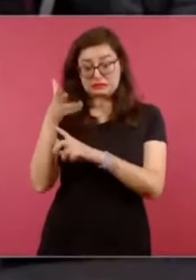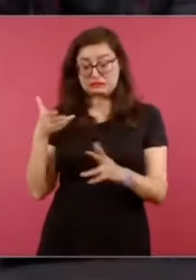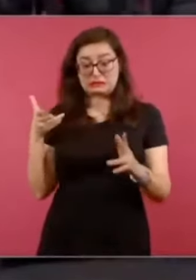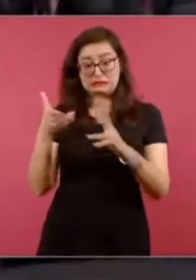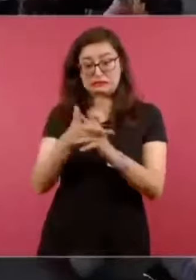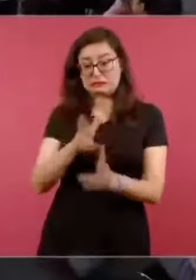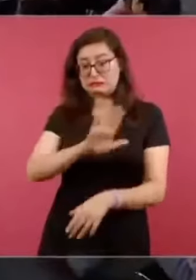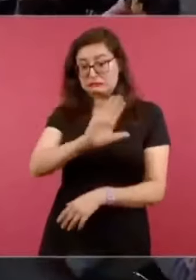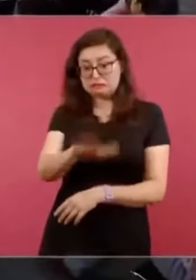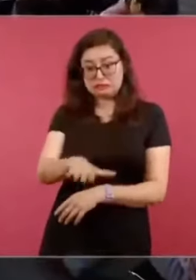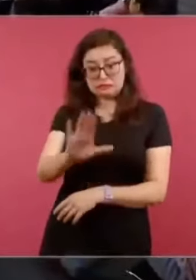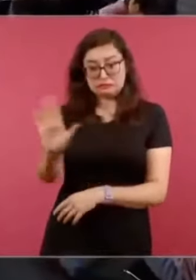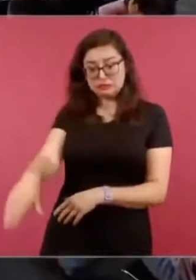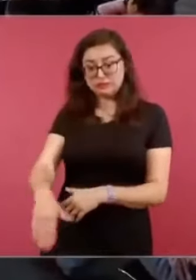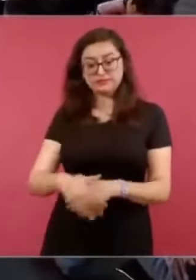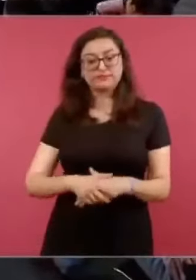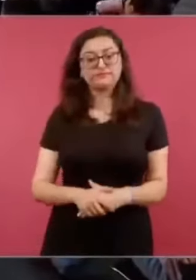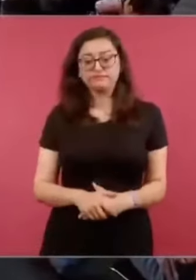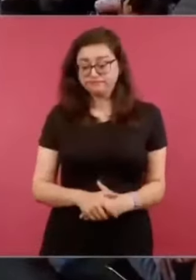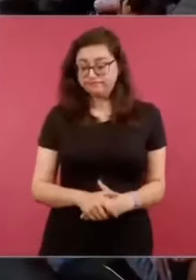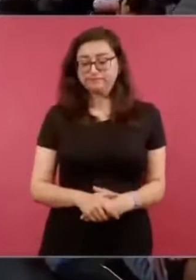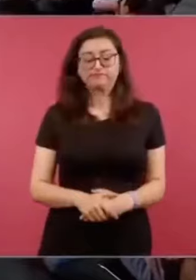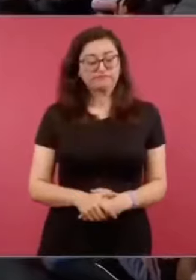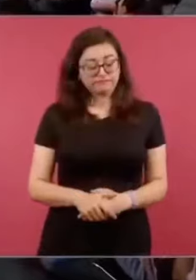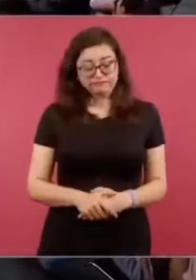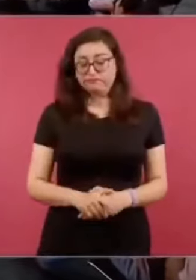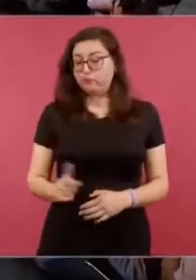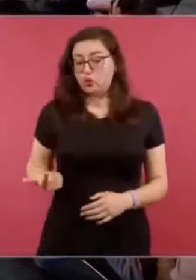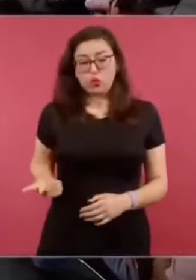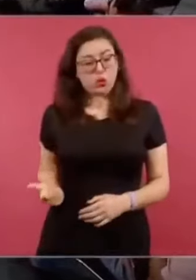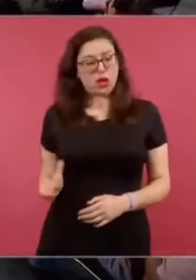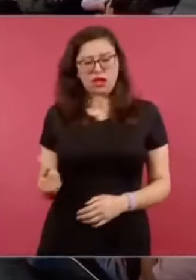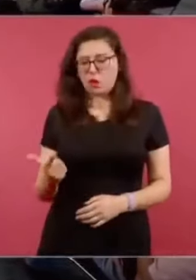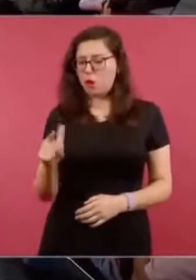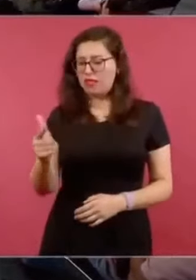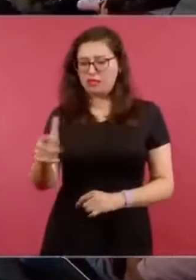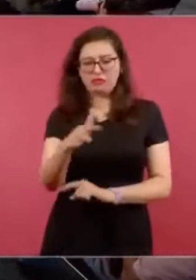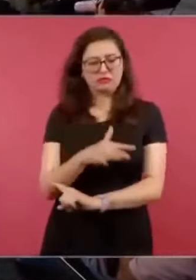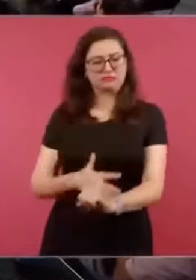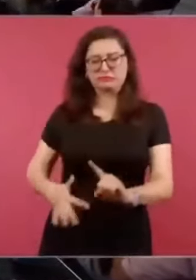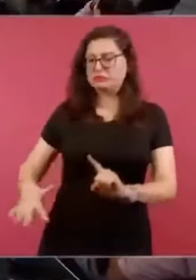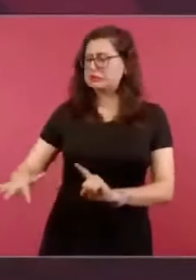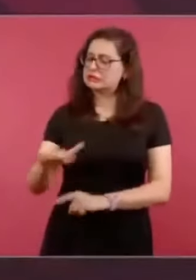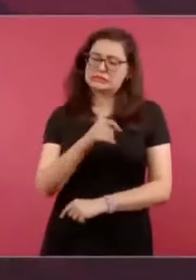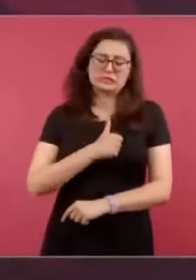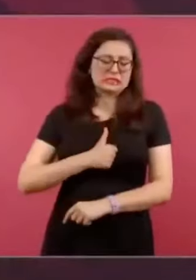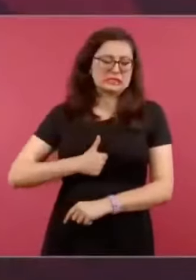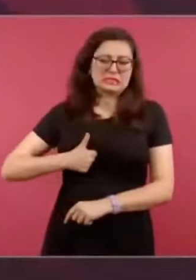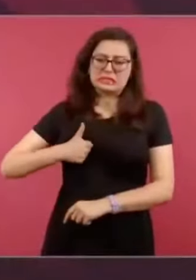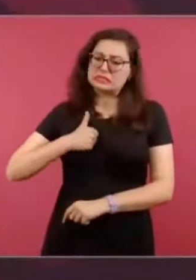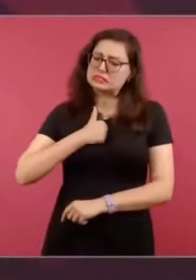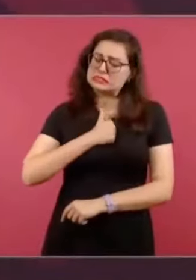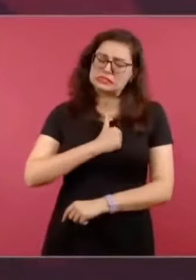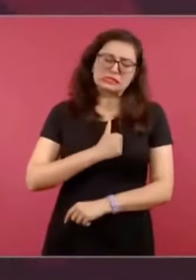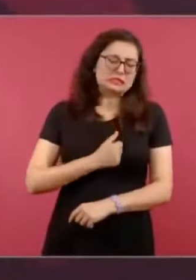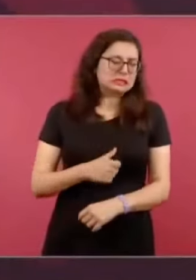lamentable lo que sucede en Guanajuato, ya lo hemos hablado